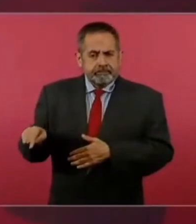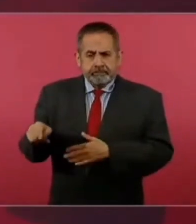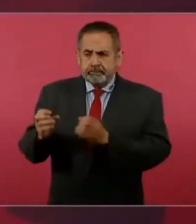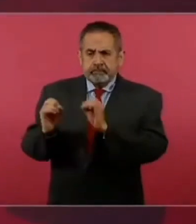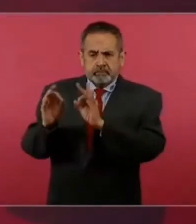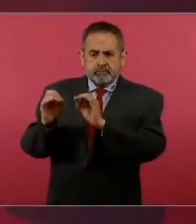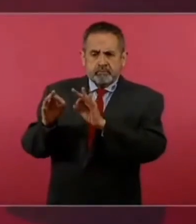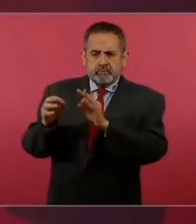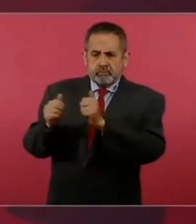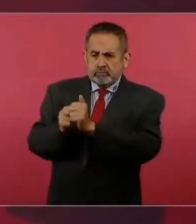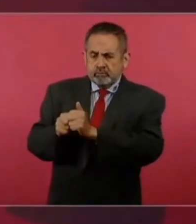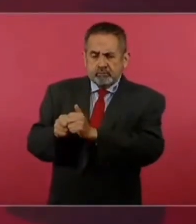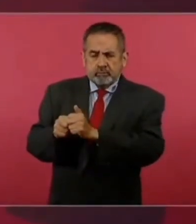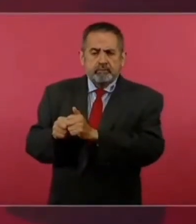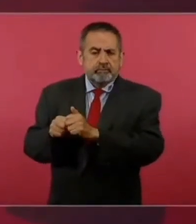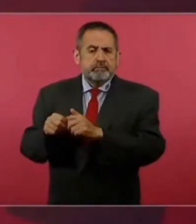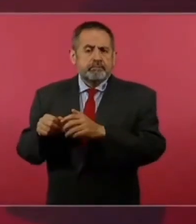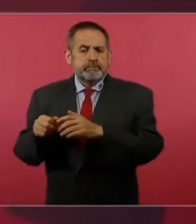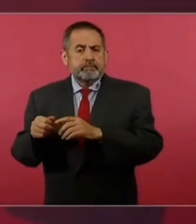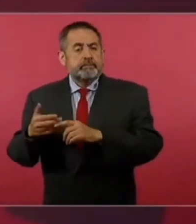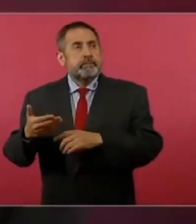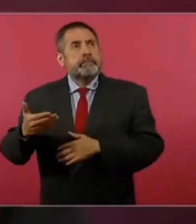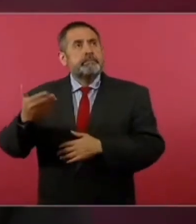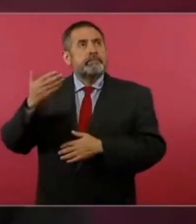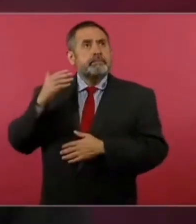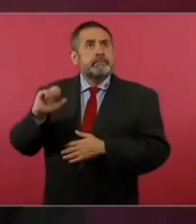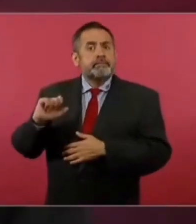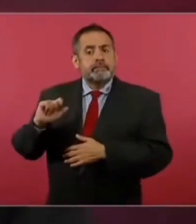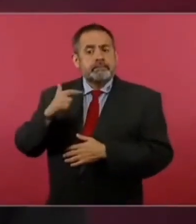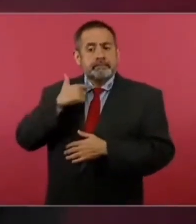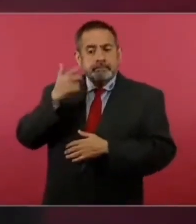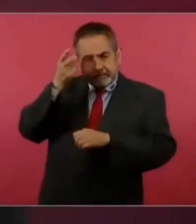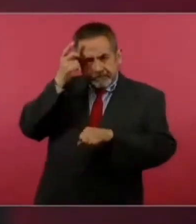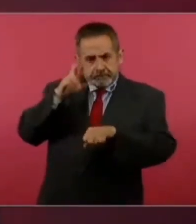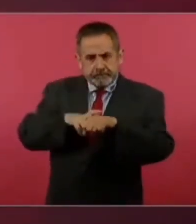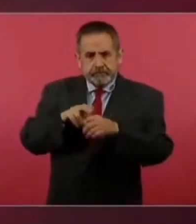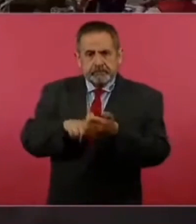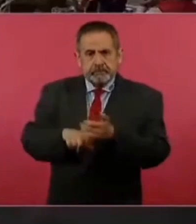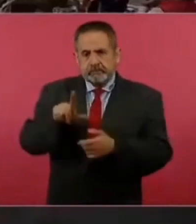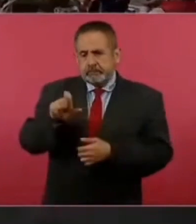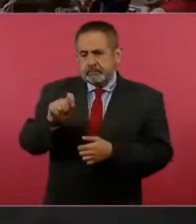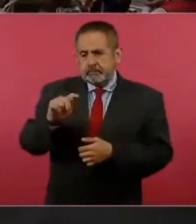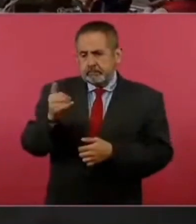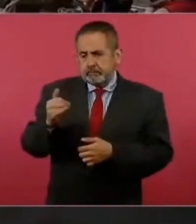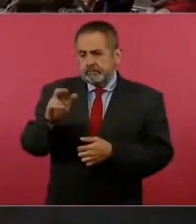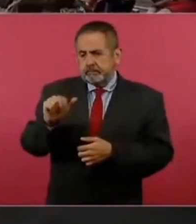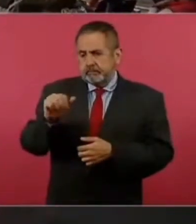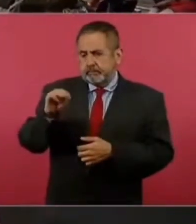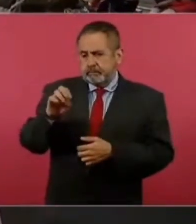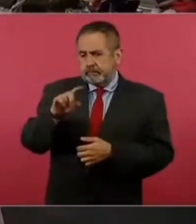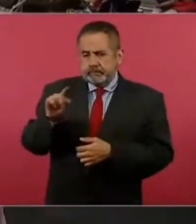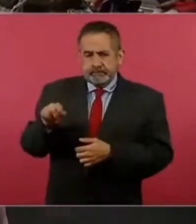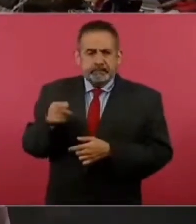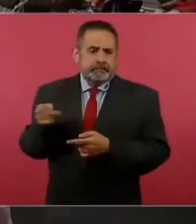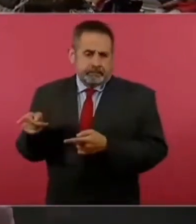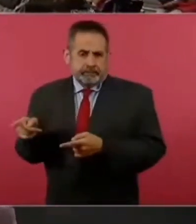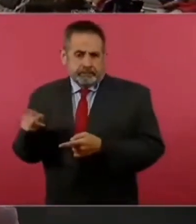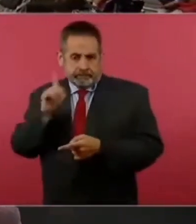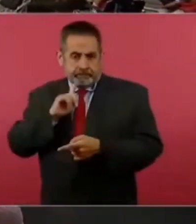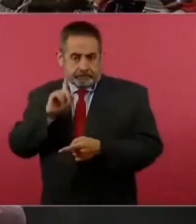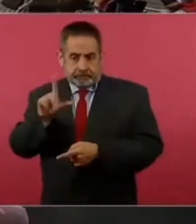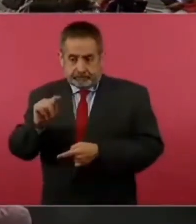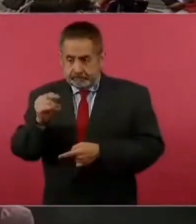oficina. Antes la directora era Leti Ramírez, que ahora es